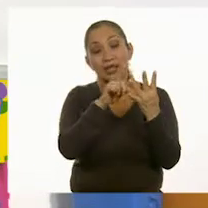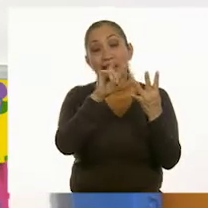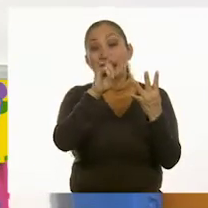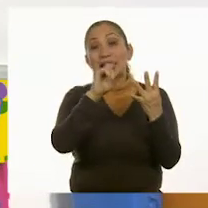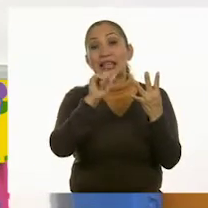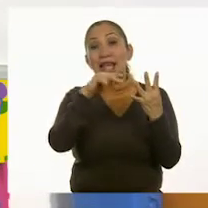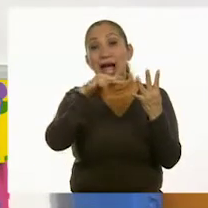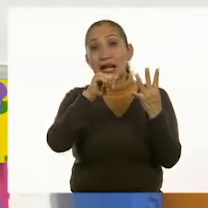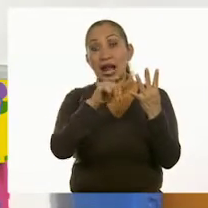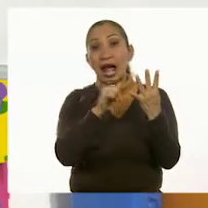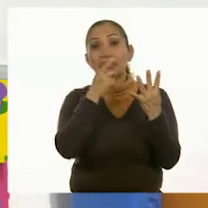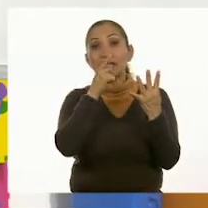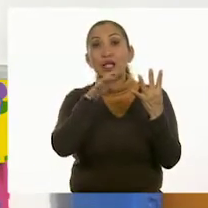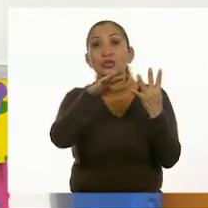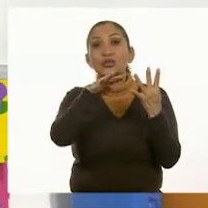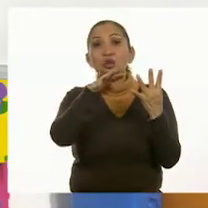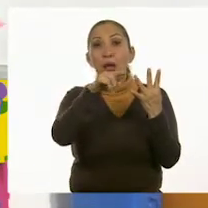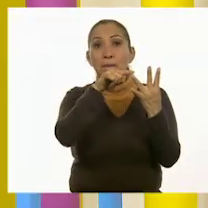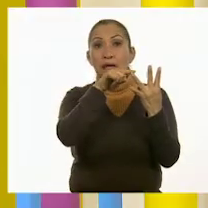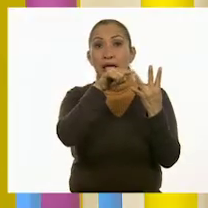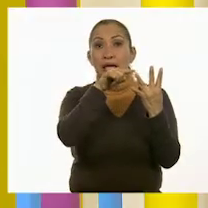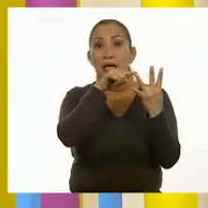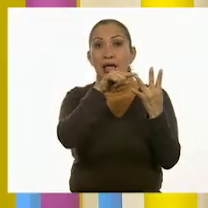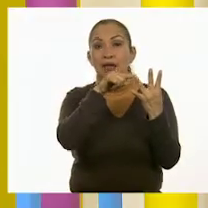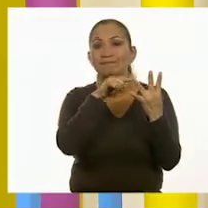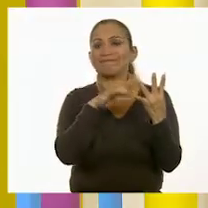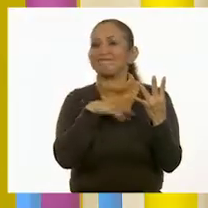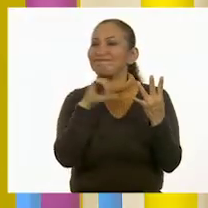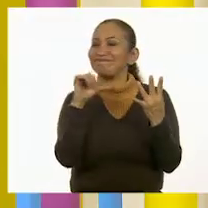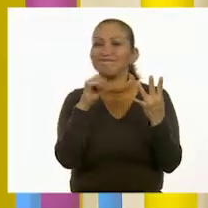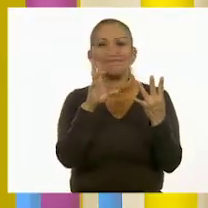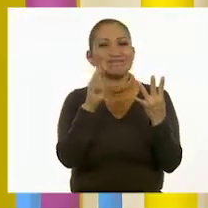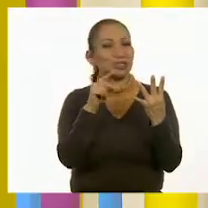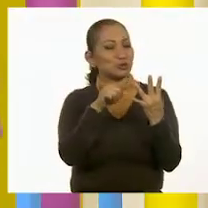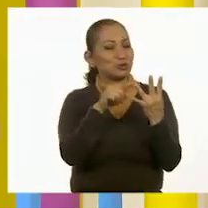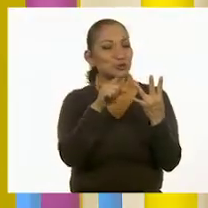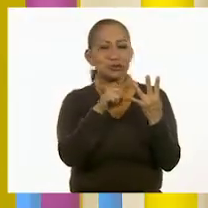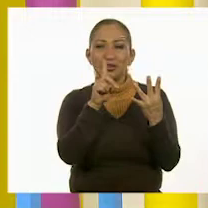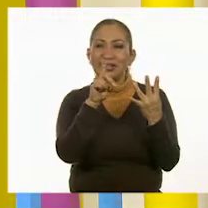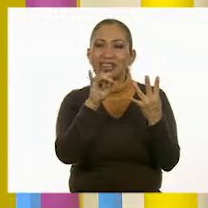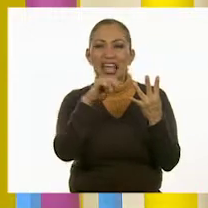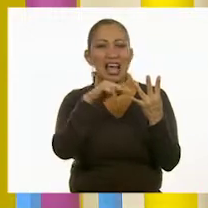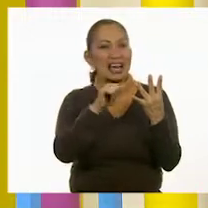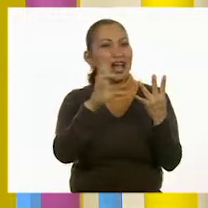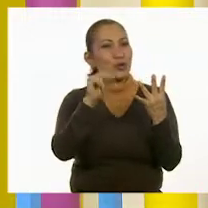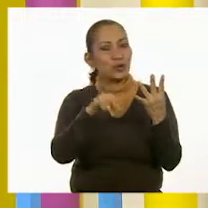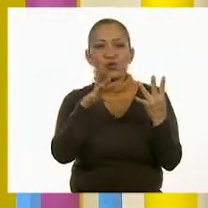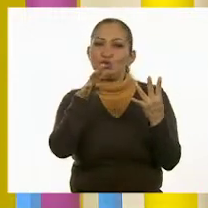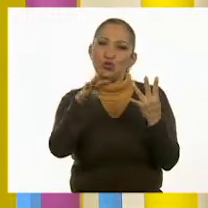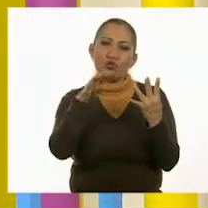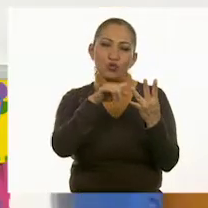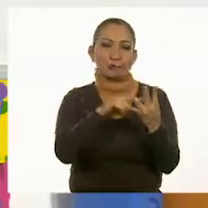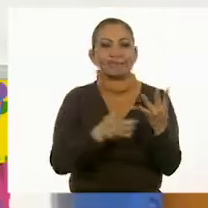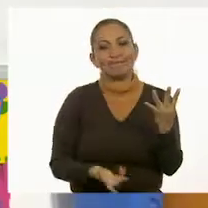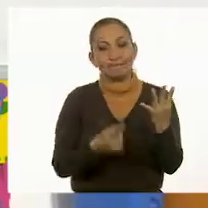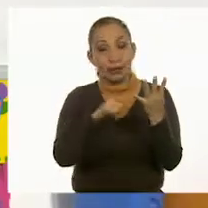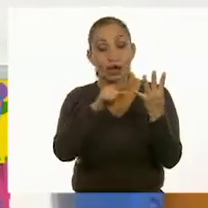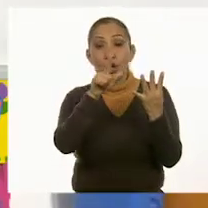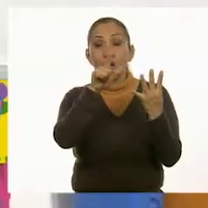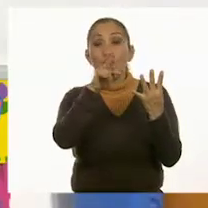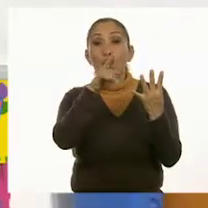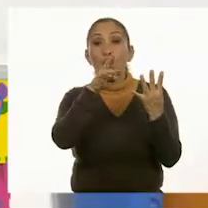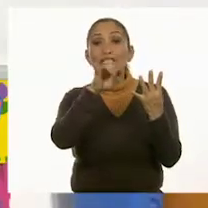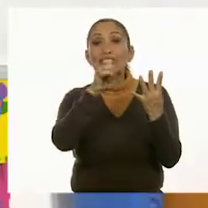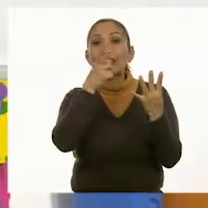Diana, diecinueve. Dijo que eran diecinueve fichas. No, Diana, tampoco son diecinueve. Y Luis